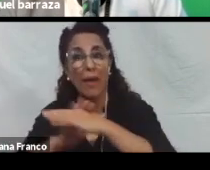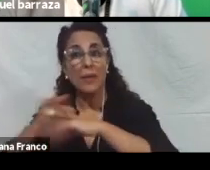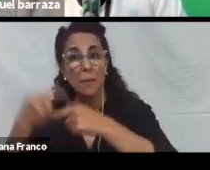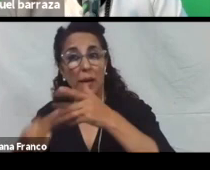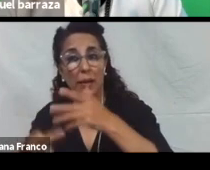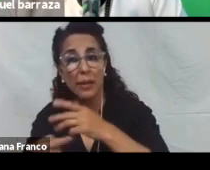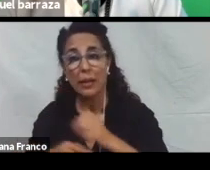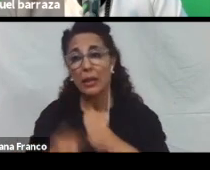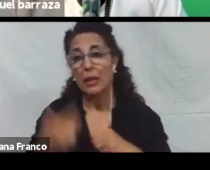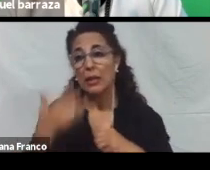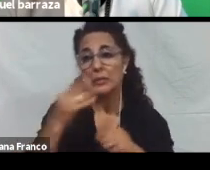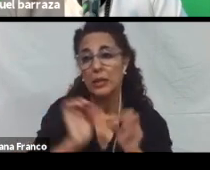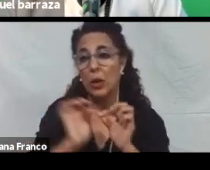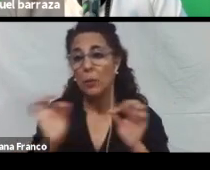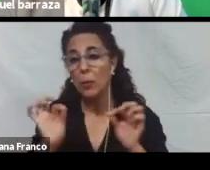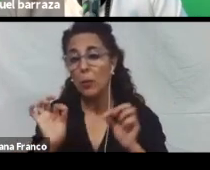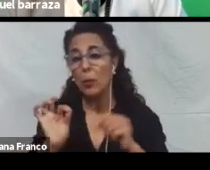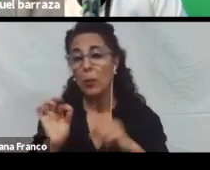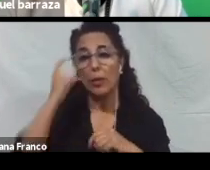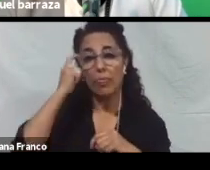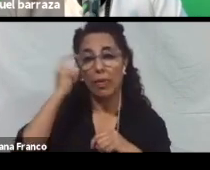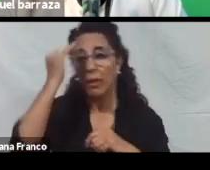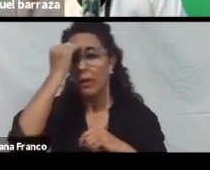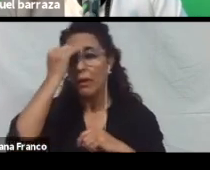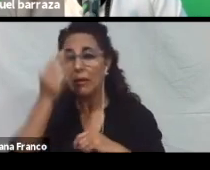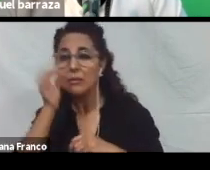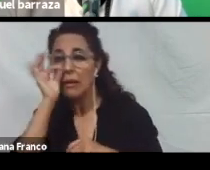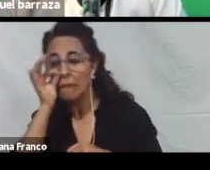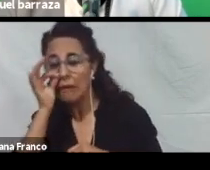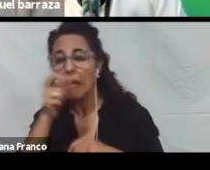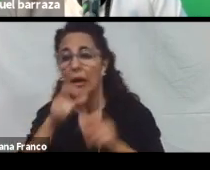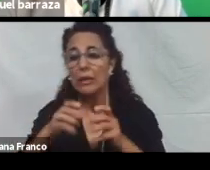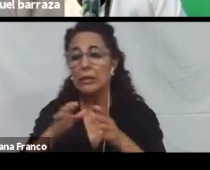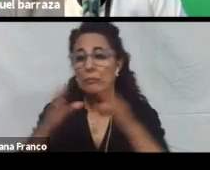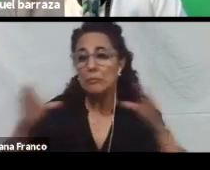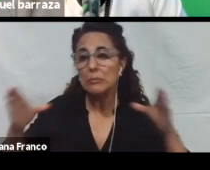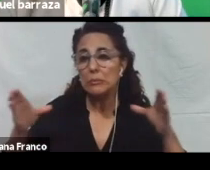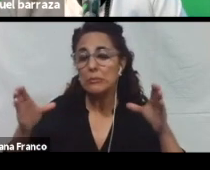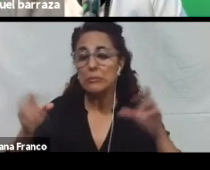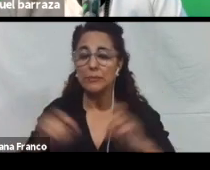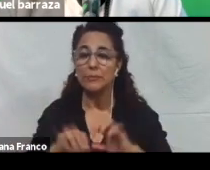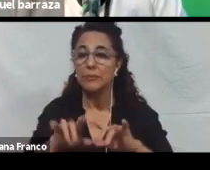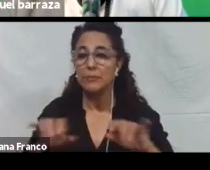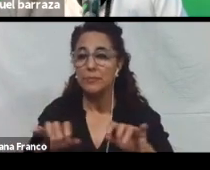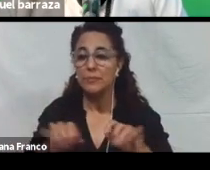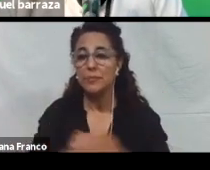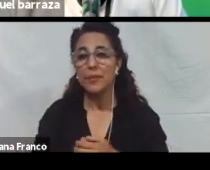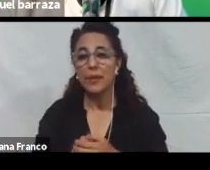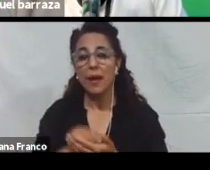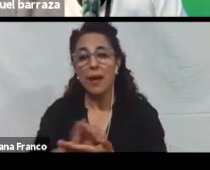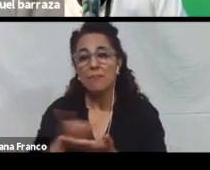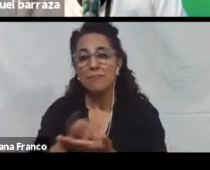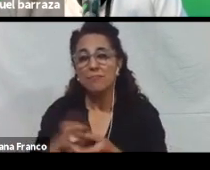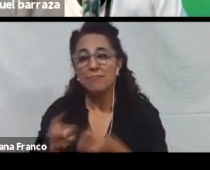pulgadas. Una computadora. 10. 15. 20. Un smart. De 32. De 40. De 60. Entonces. El